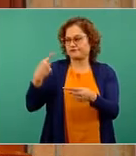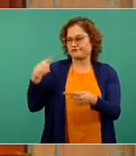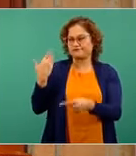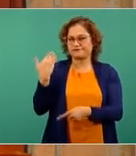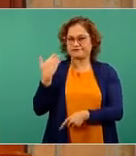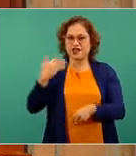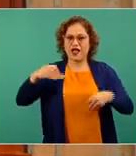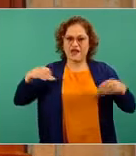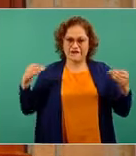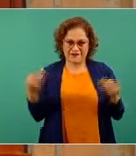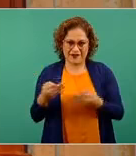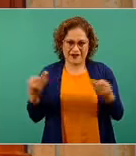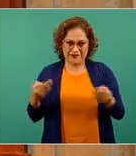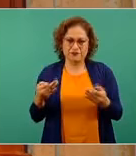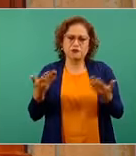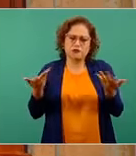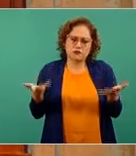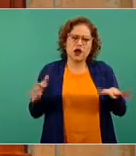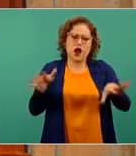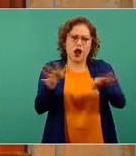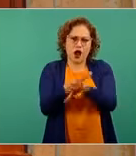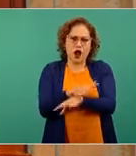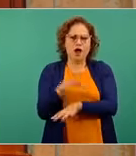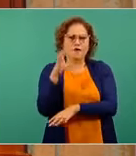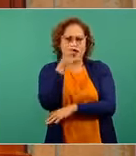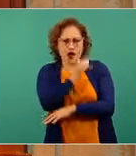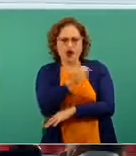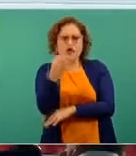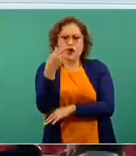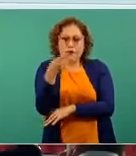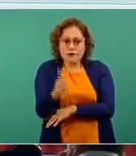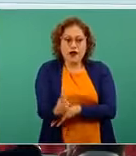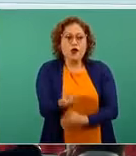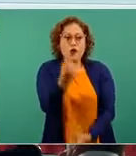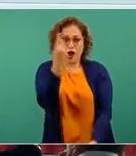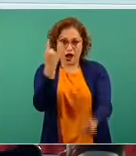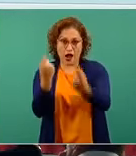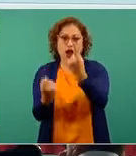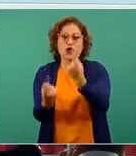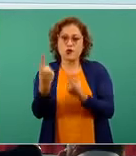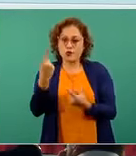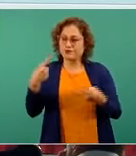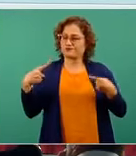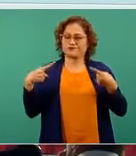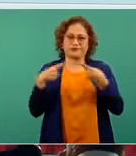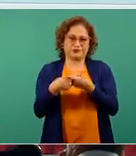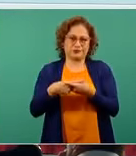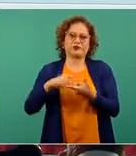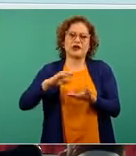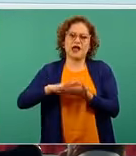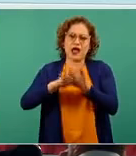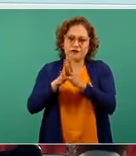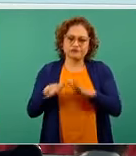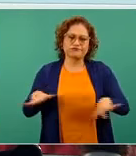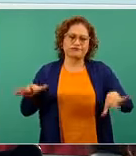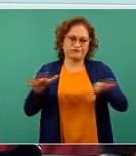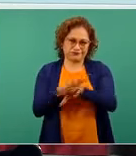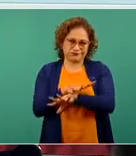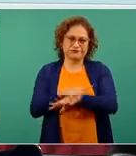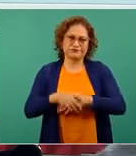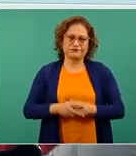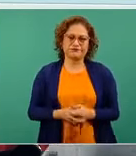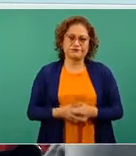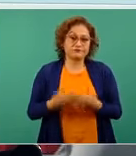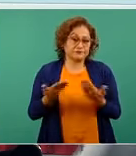primaveral, pero aún así y sobre todo en la estación primaveral, algo que suele incrementarse y parecerse también al COVID,